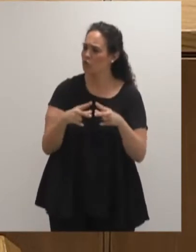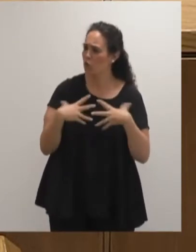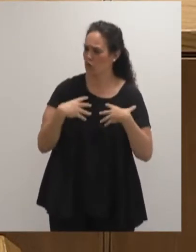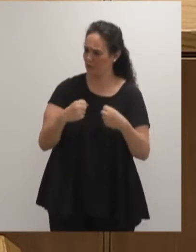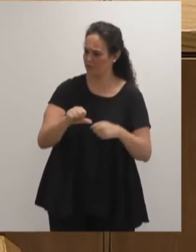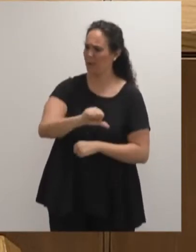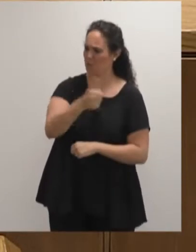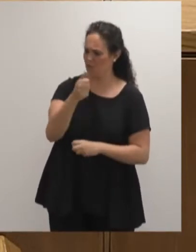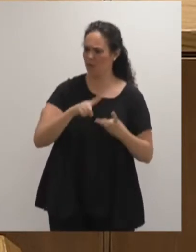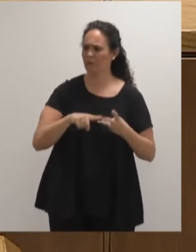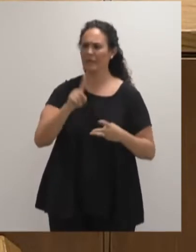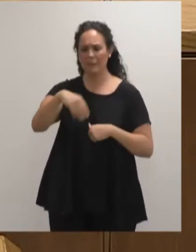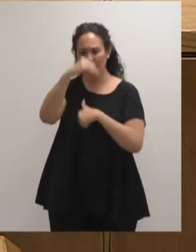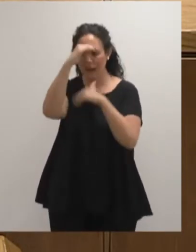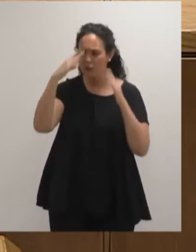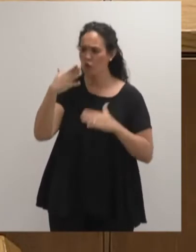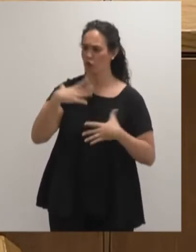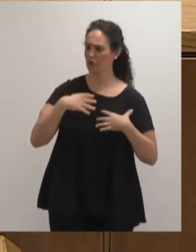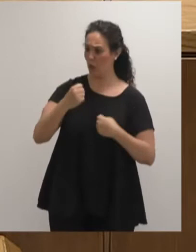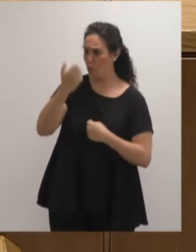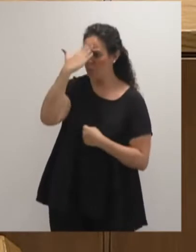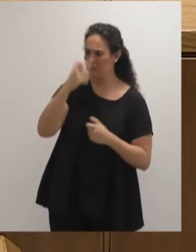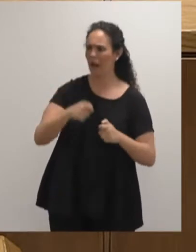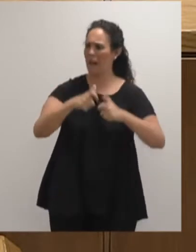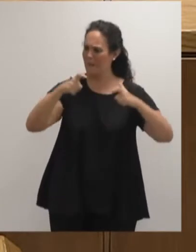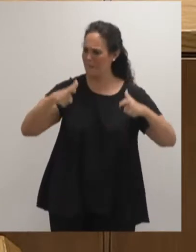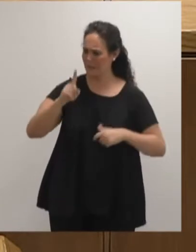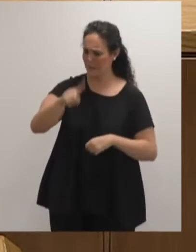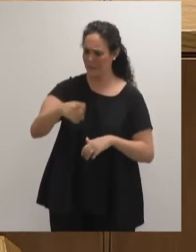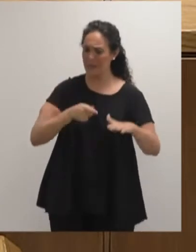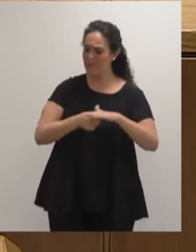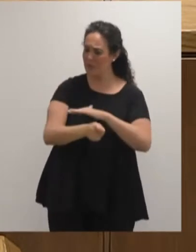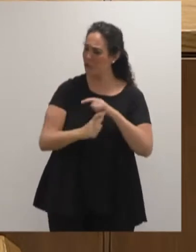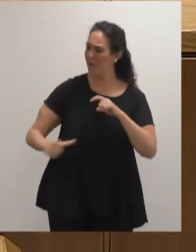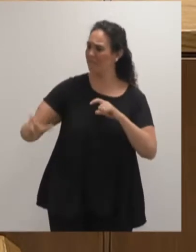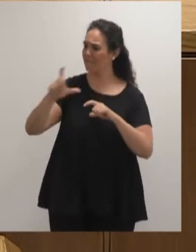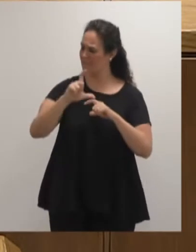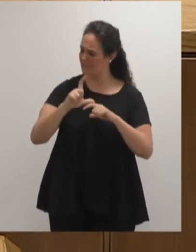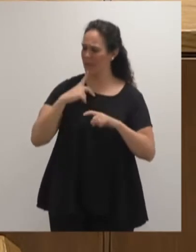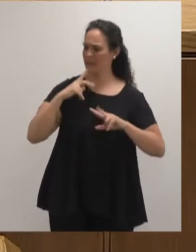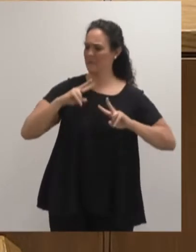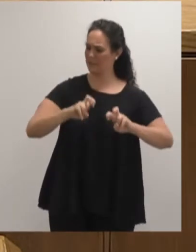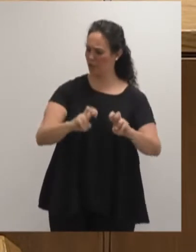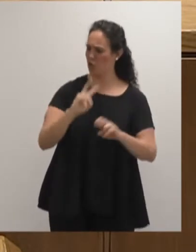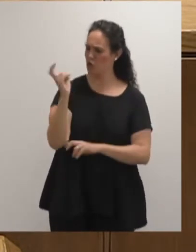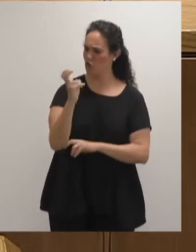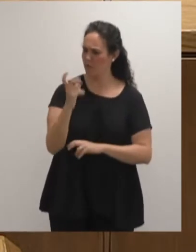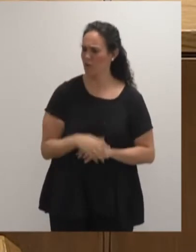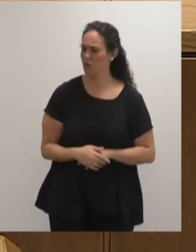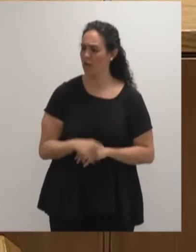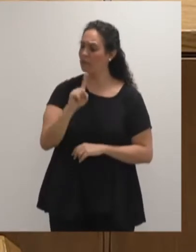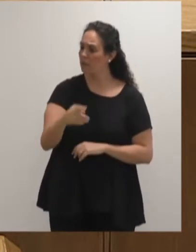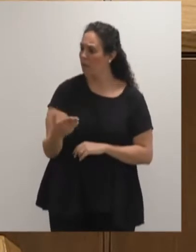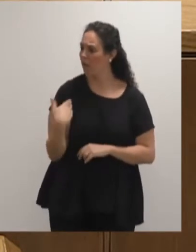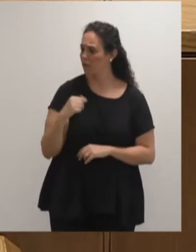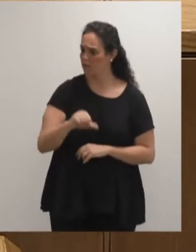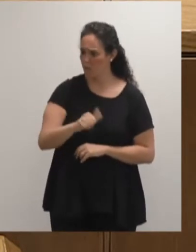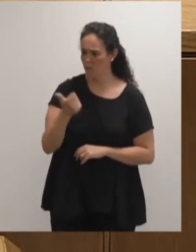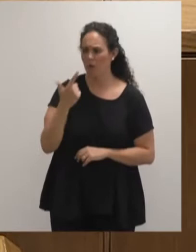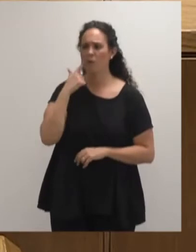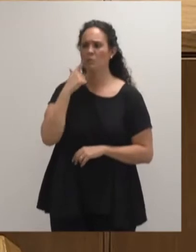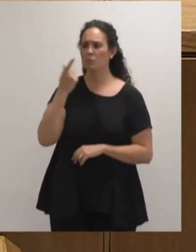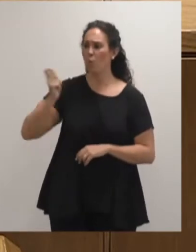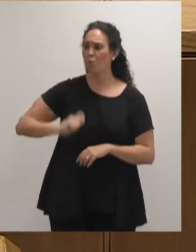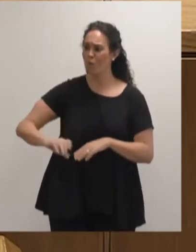ampliado la atención a la salud mental e incrementado la inversión en investigación e innovación, se ha aprobado el desarrollo de la carrera